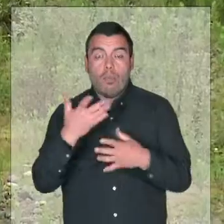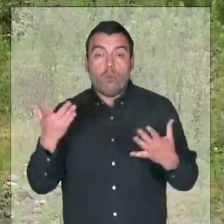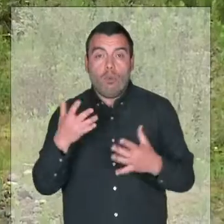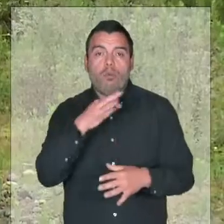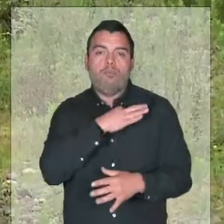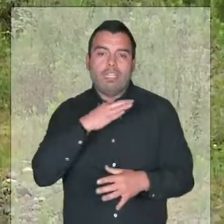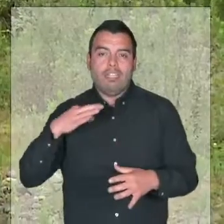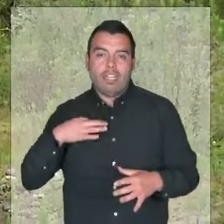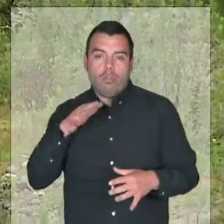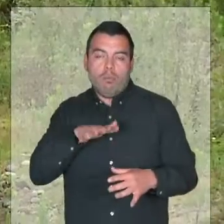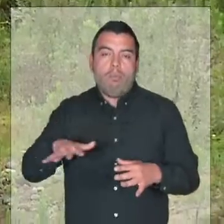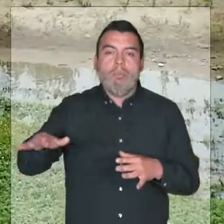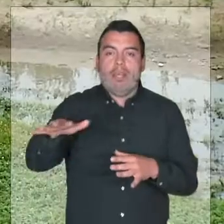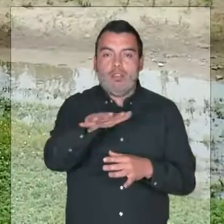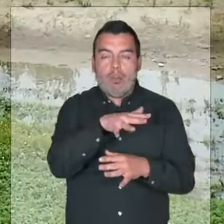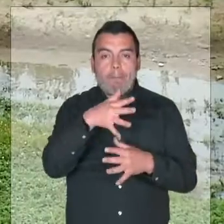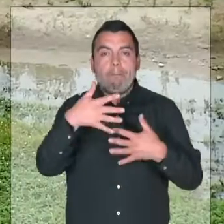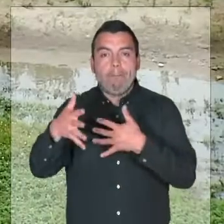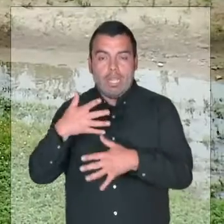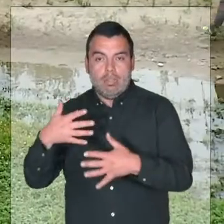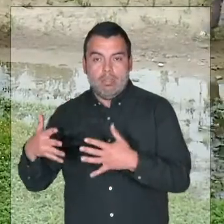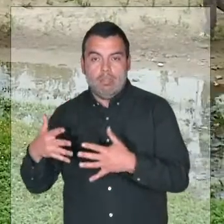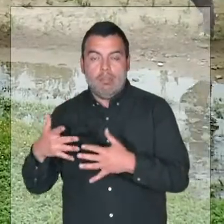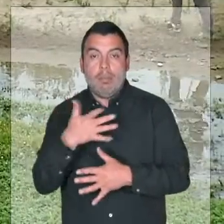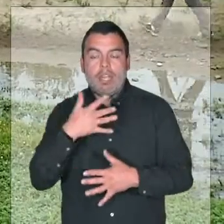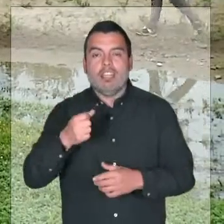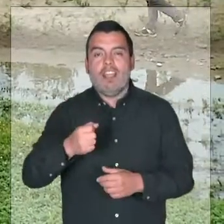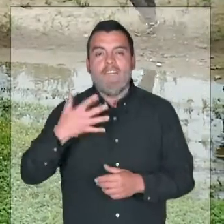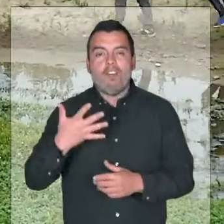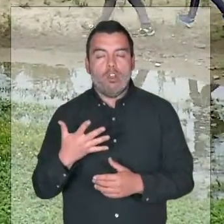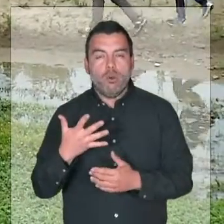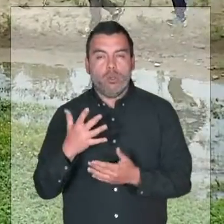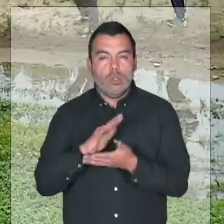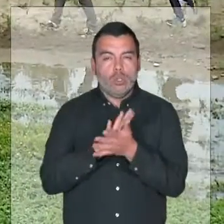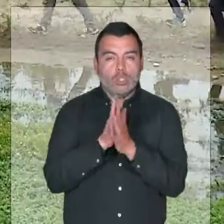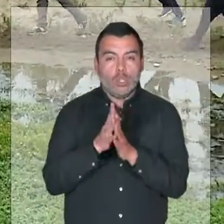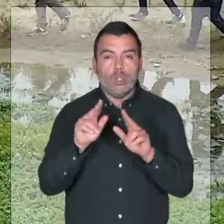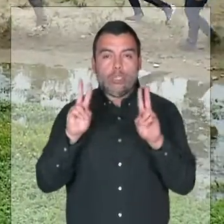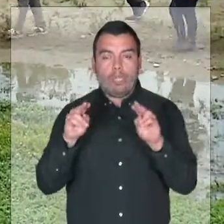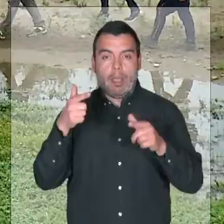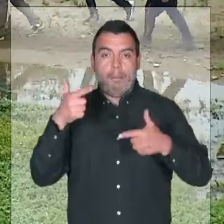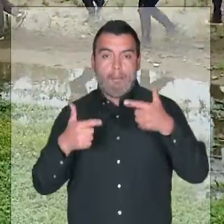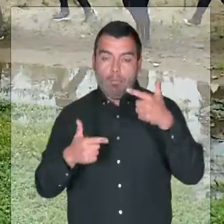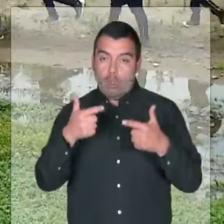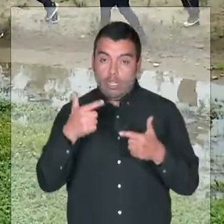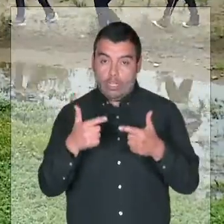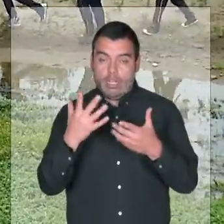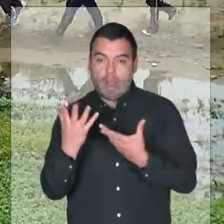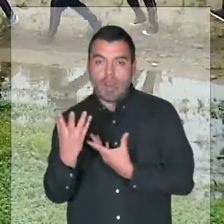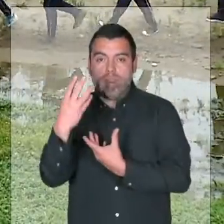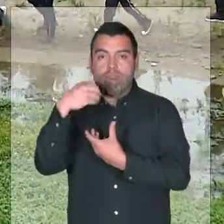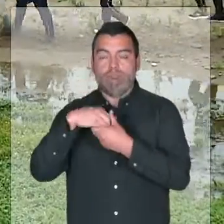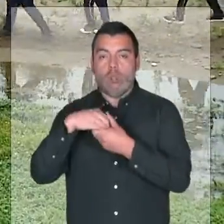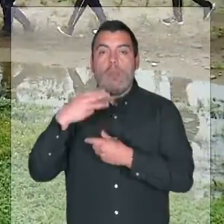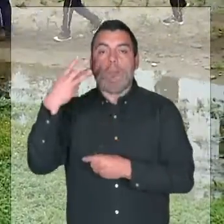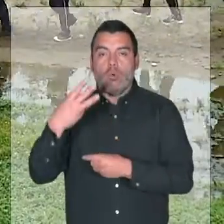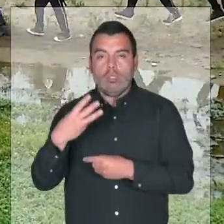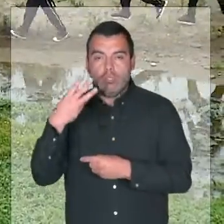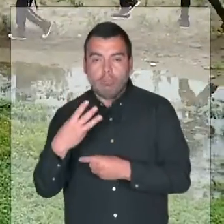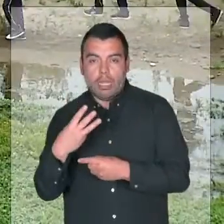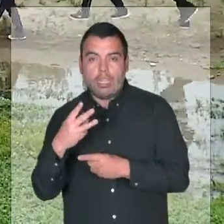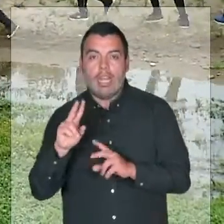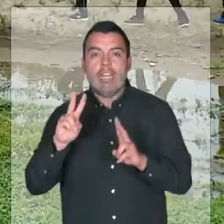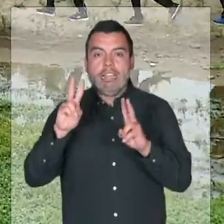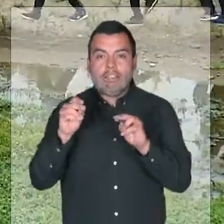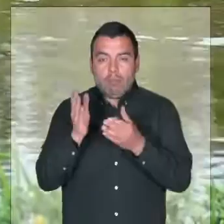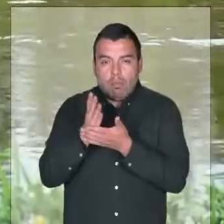Ministerio de Medio Ambiente para poner en valor todo lo que tiene que ver con la política ambiental que tiene el municipio, sus líneas estratégicas